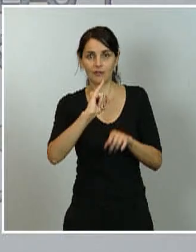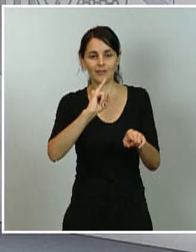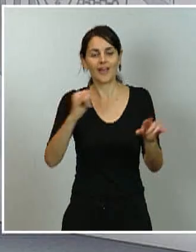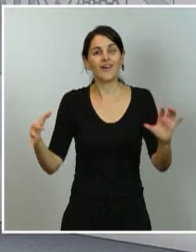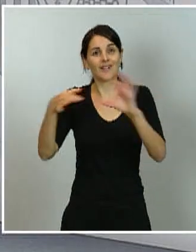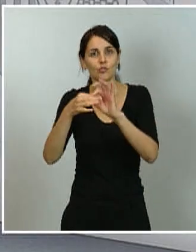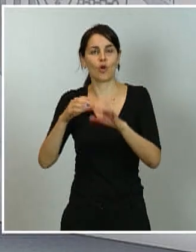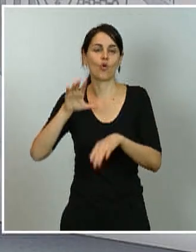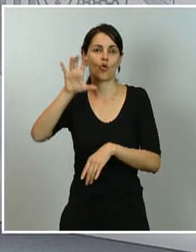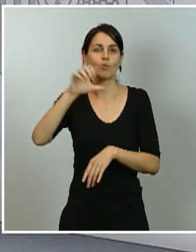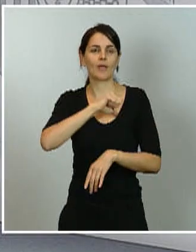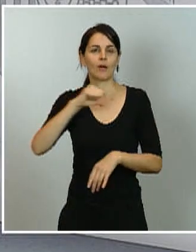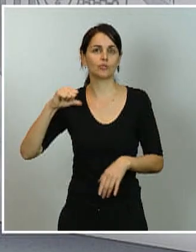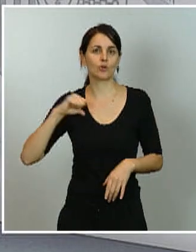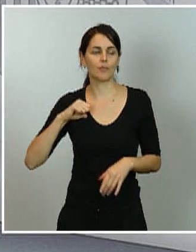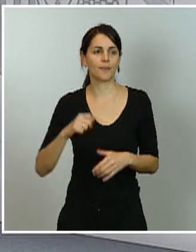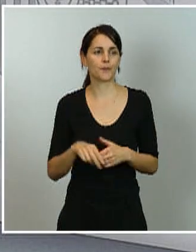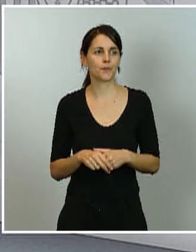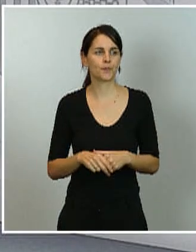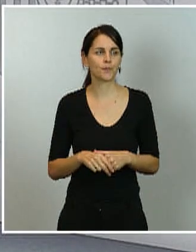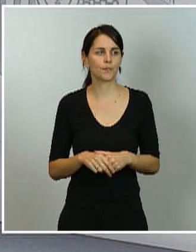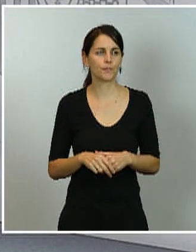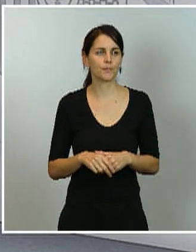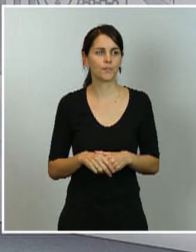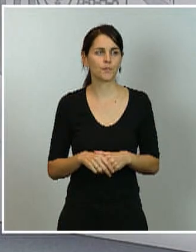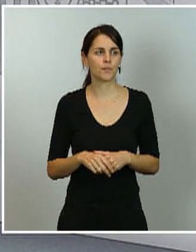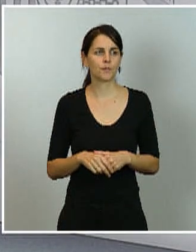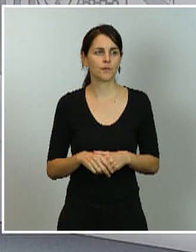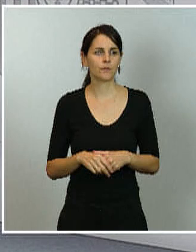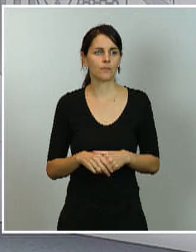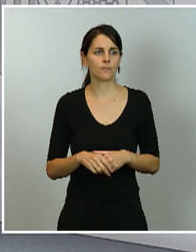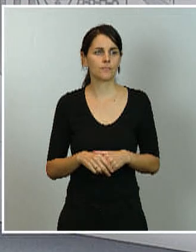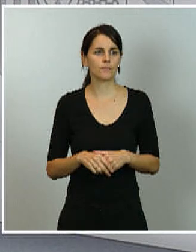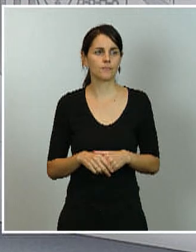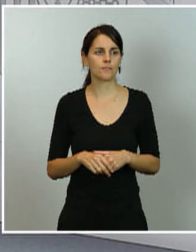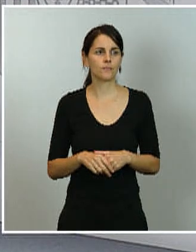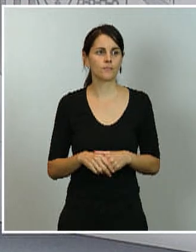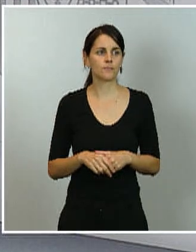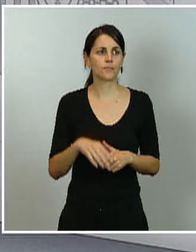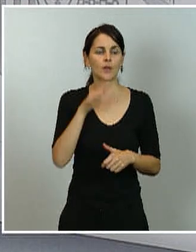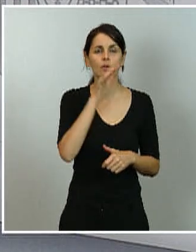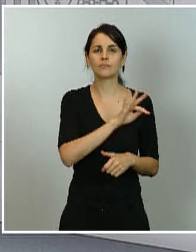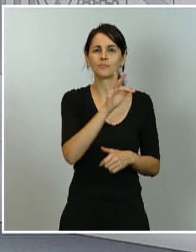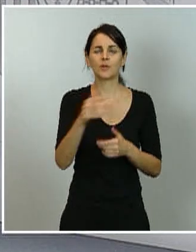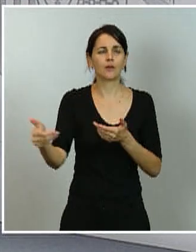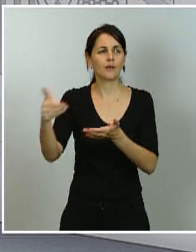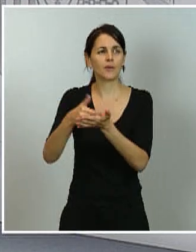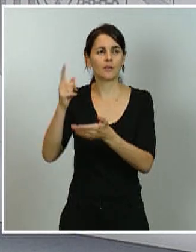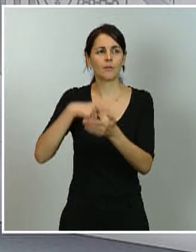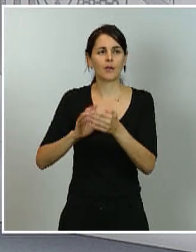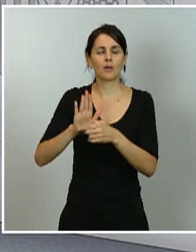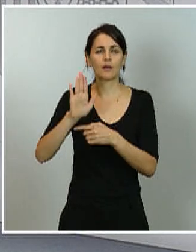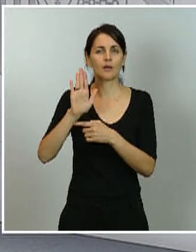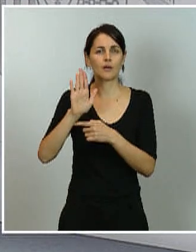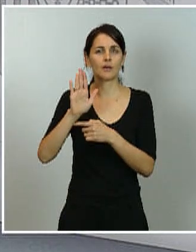Vamos a ver si se ha conectado también. Pedía la palabra Emanuel Giusto, del